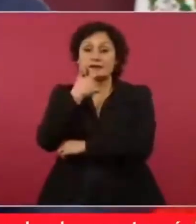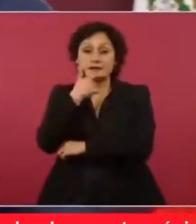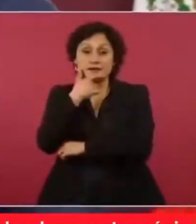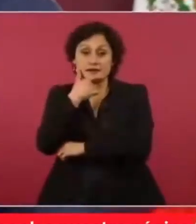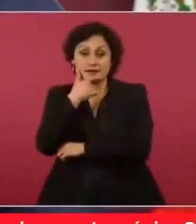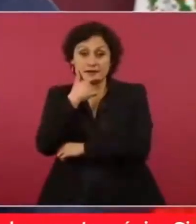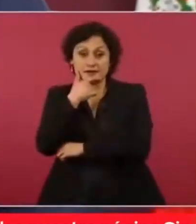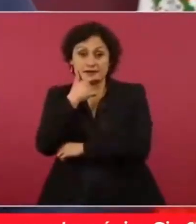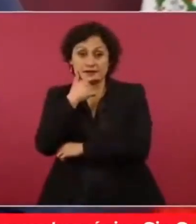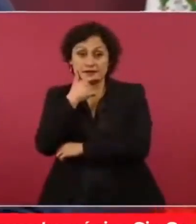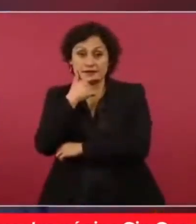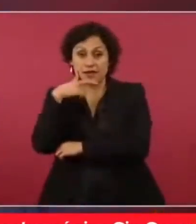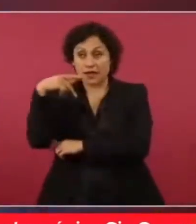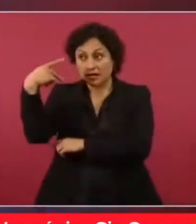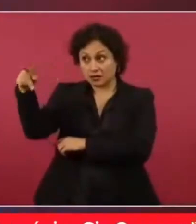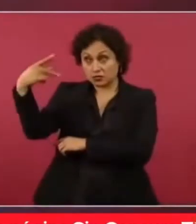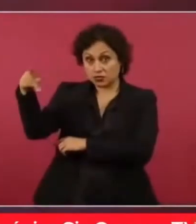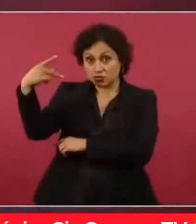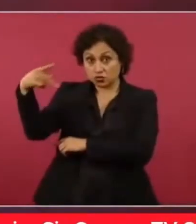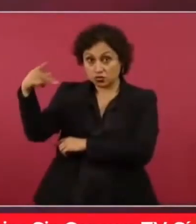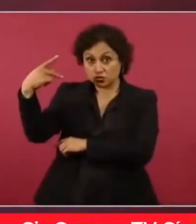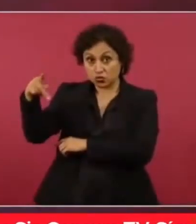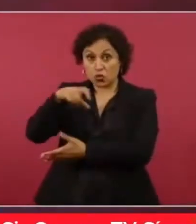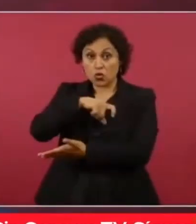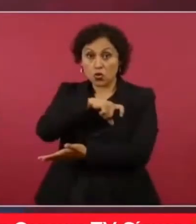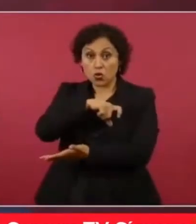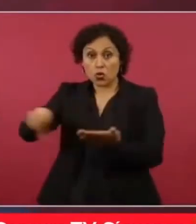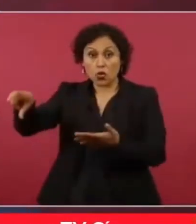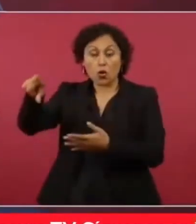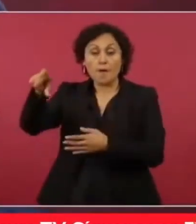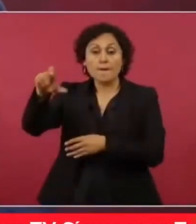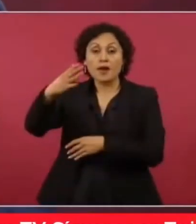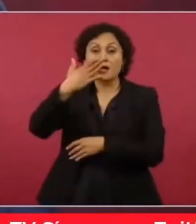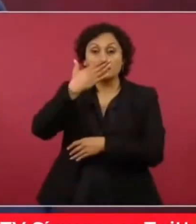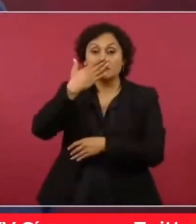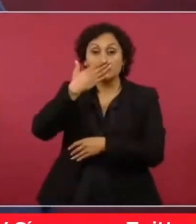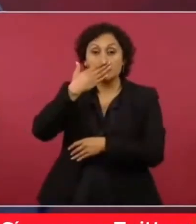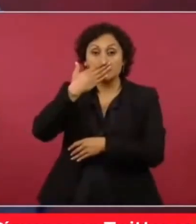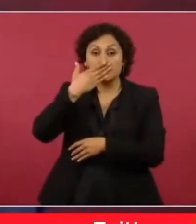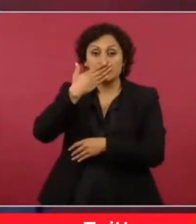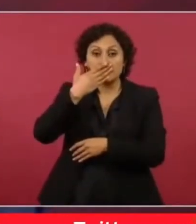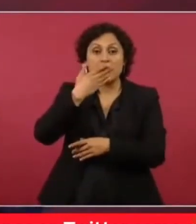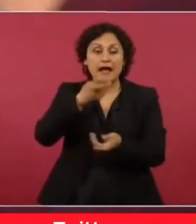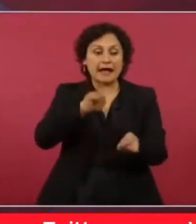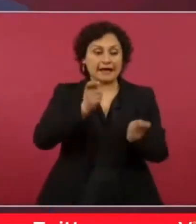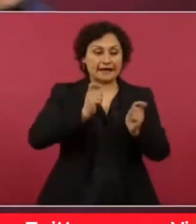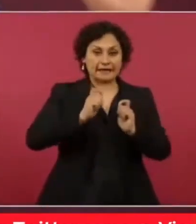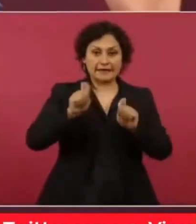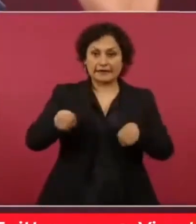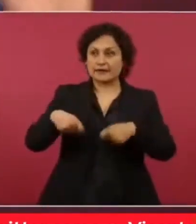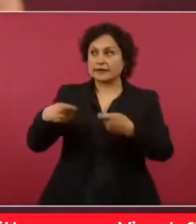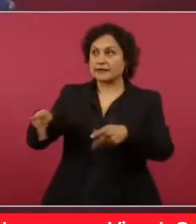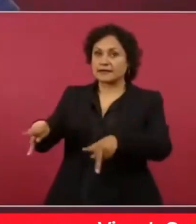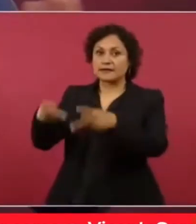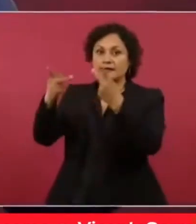su parte en Sonora a una empresa china. Y ahí